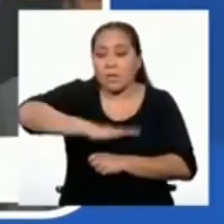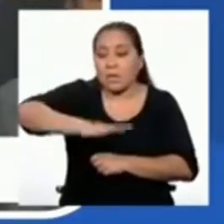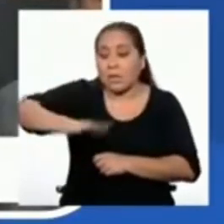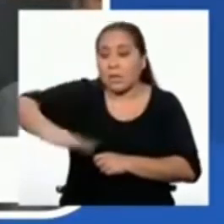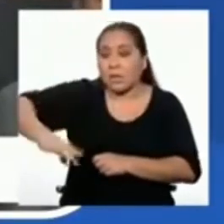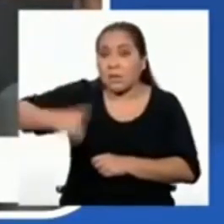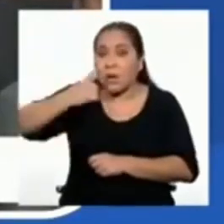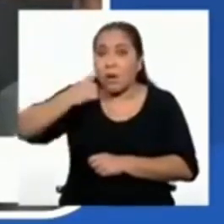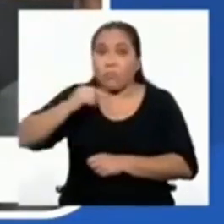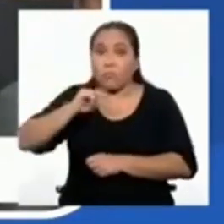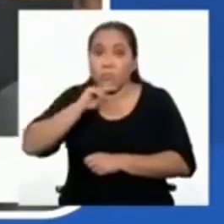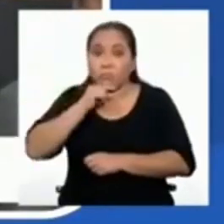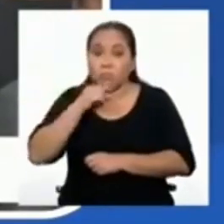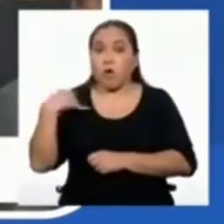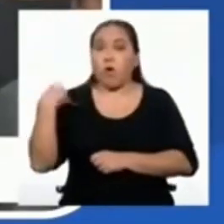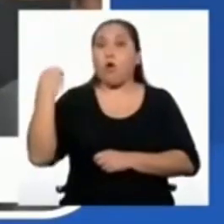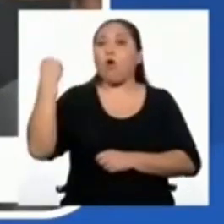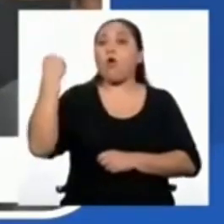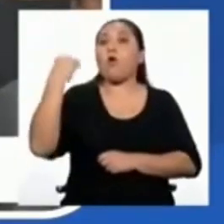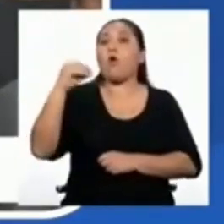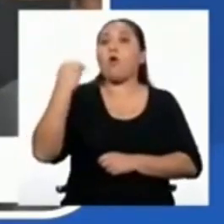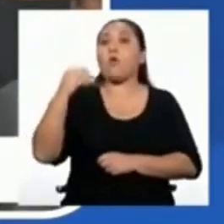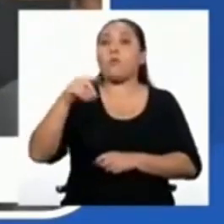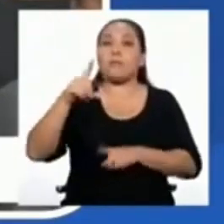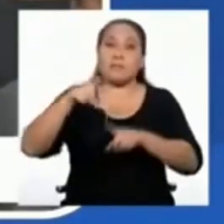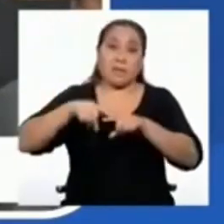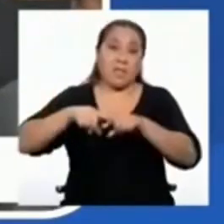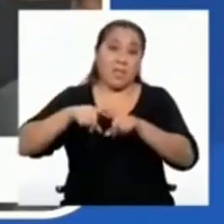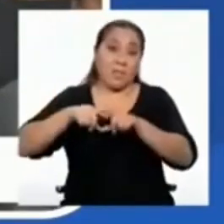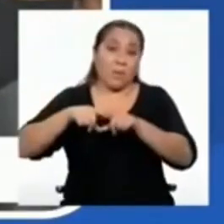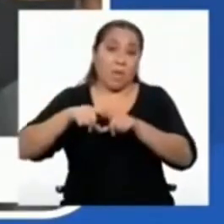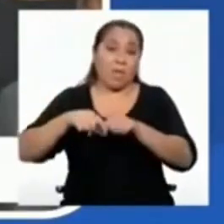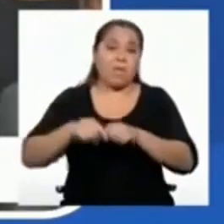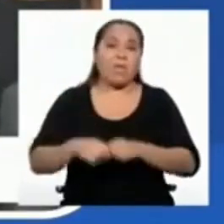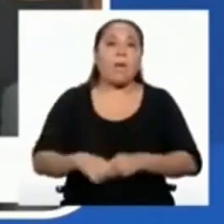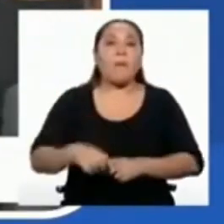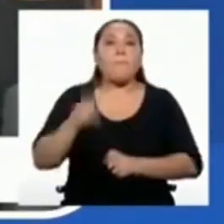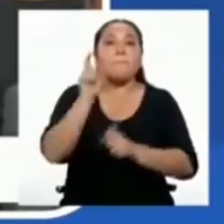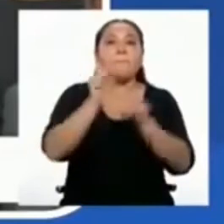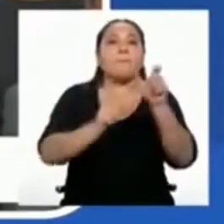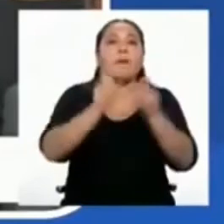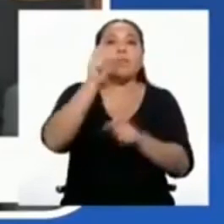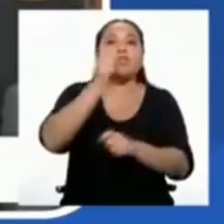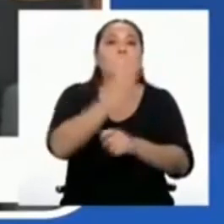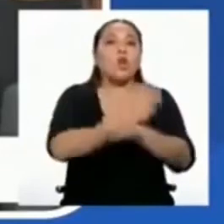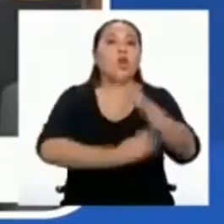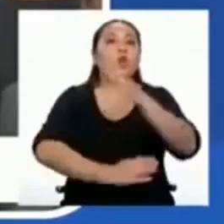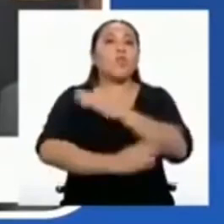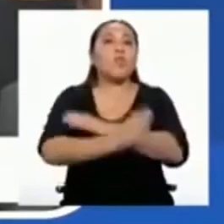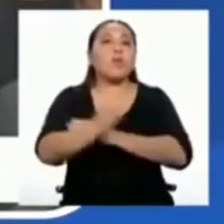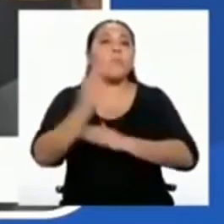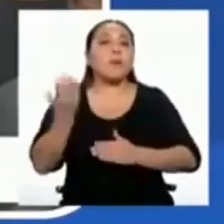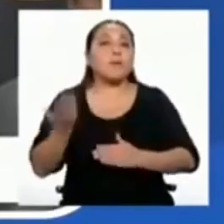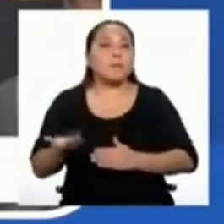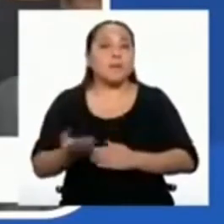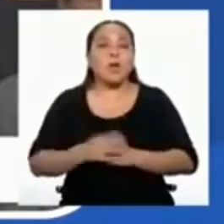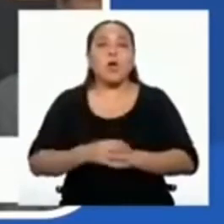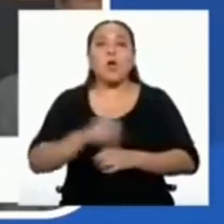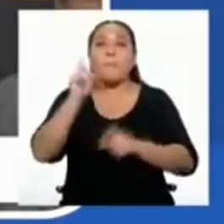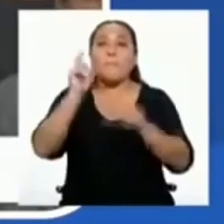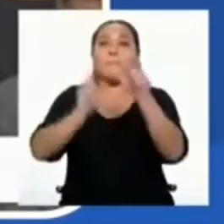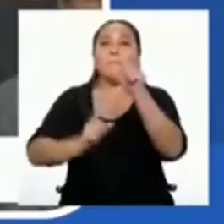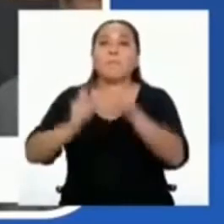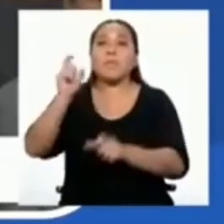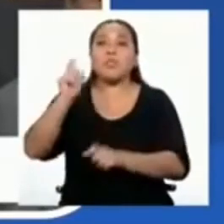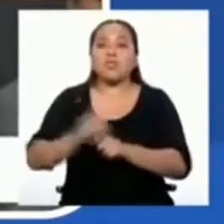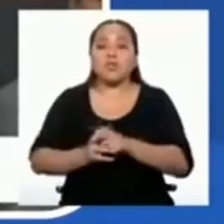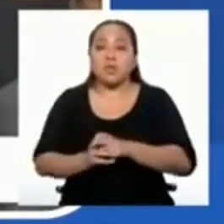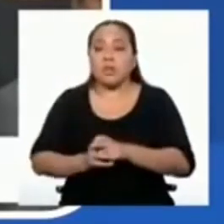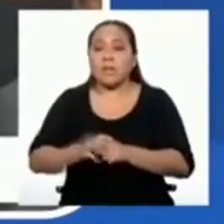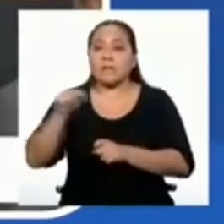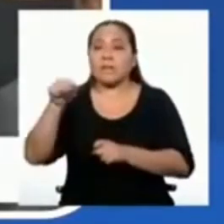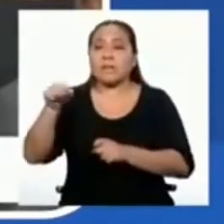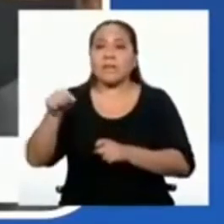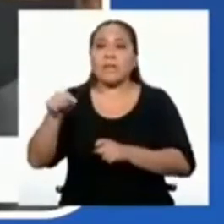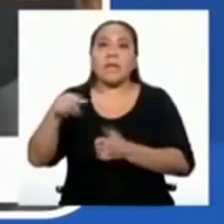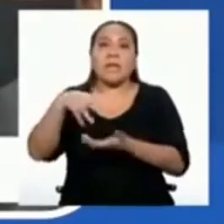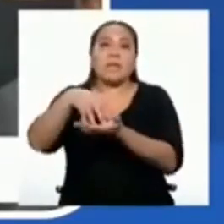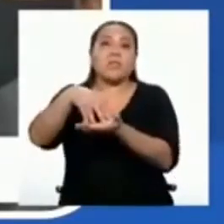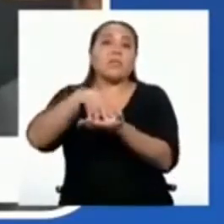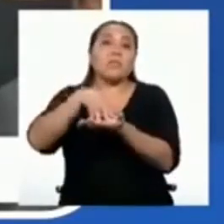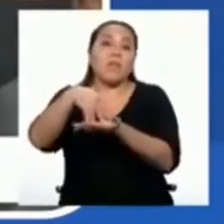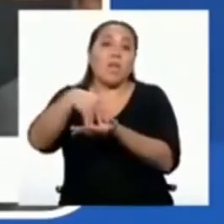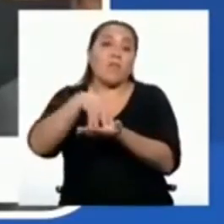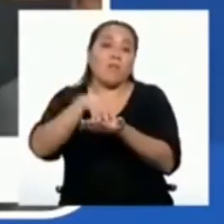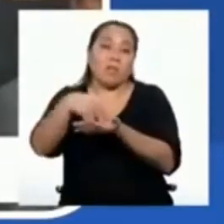niños, adolescentes dependientes, personas con discapacidad o personas en situación de